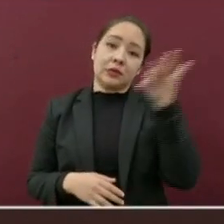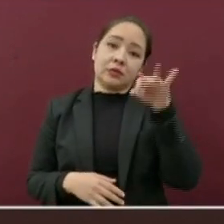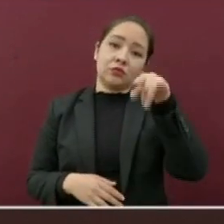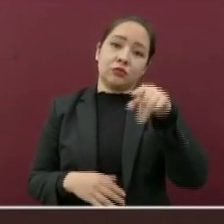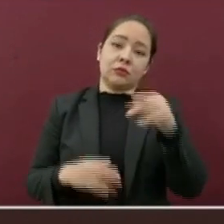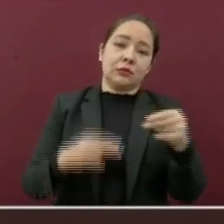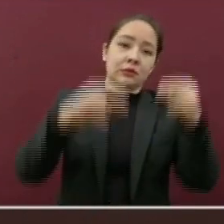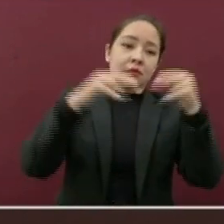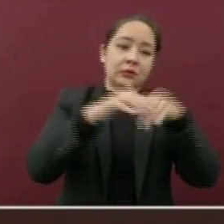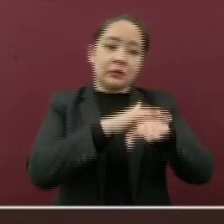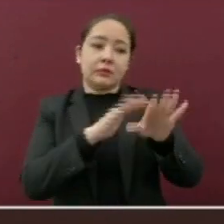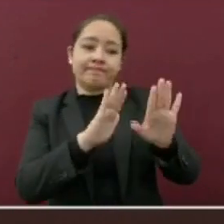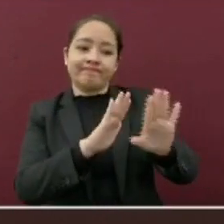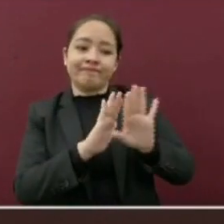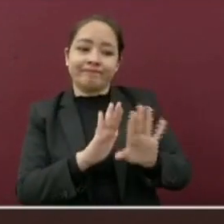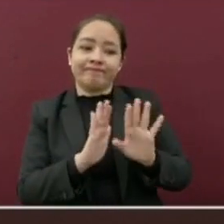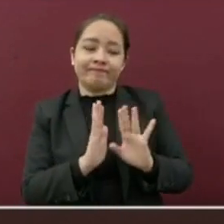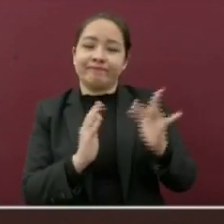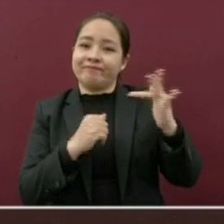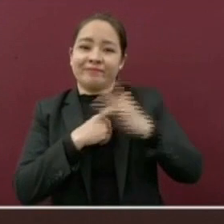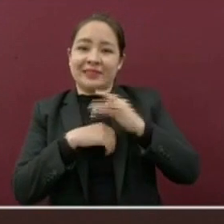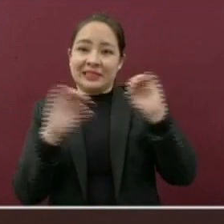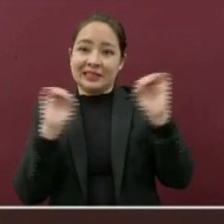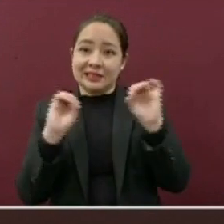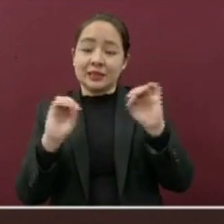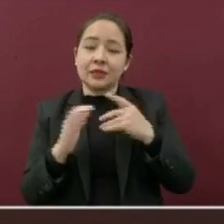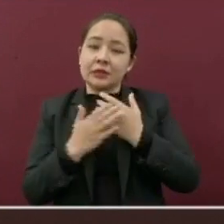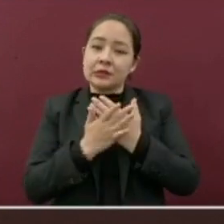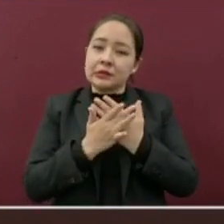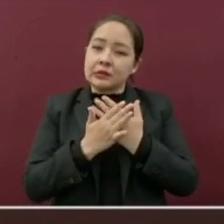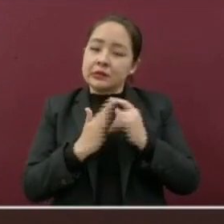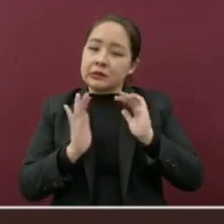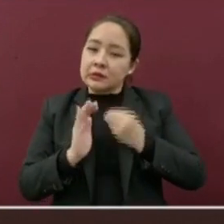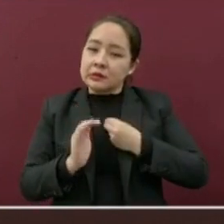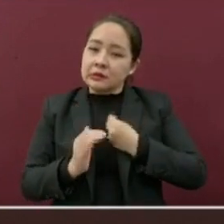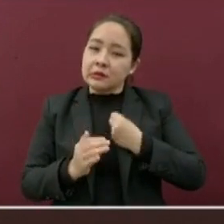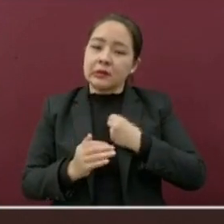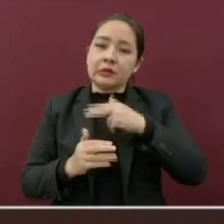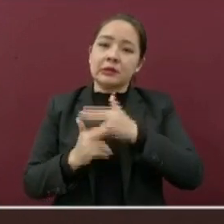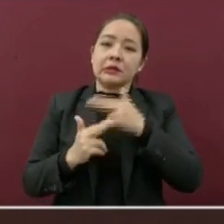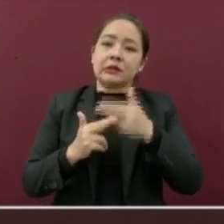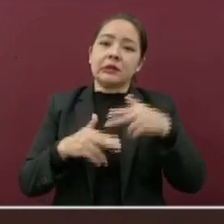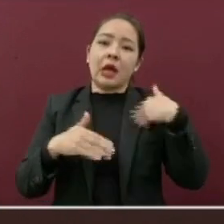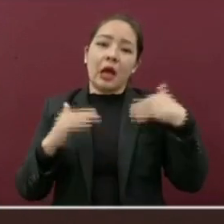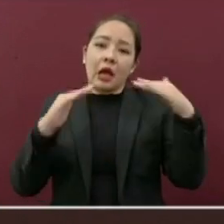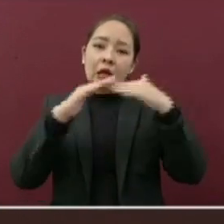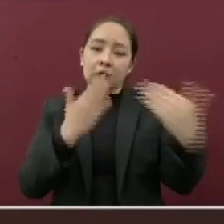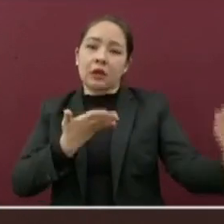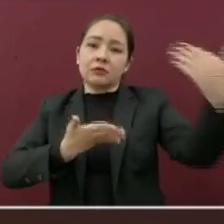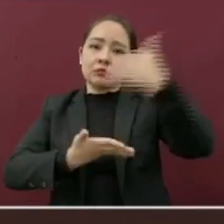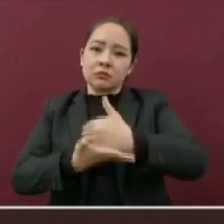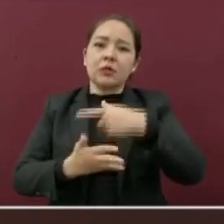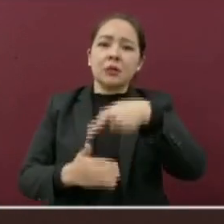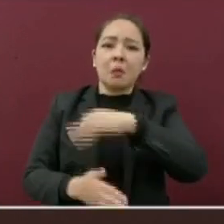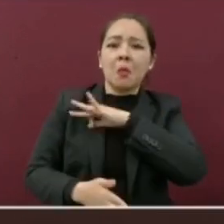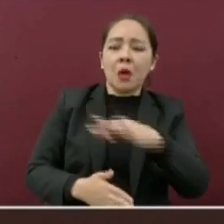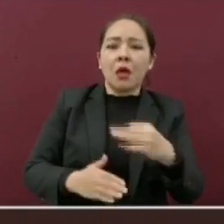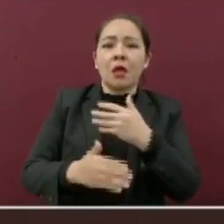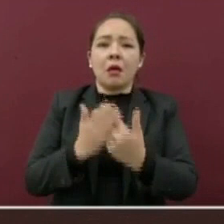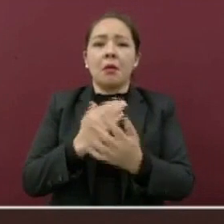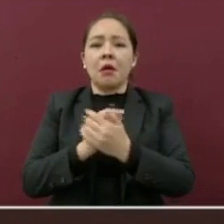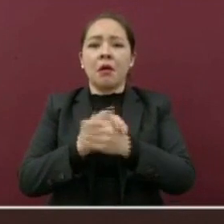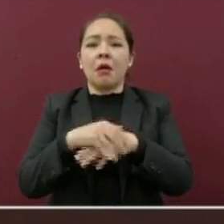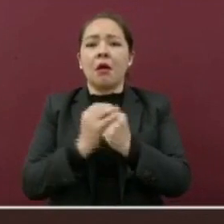establecimiento comercial. Esto hasta que llegue a su casa y pueda lavarse con agua y jabón durante 20 segundos.